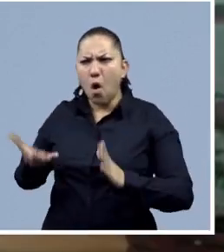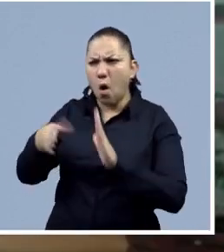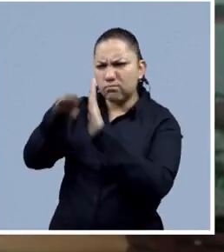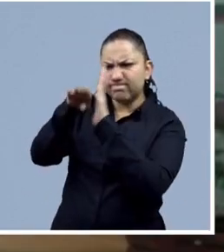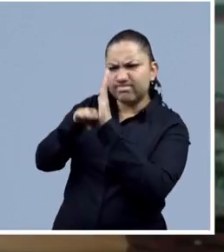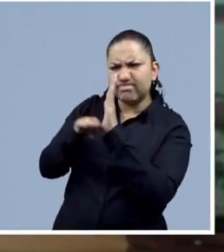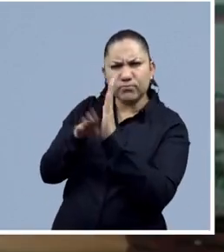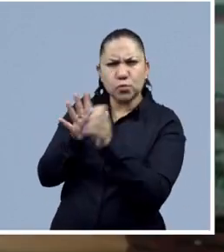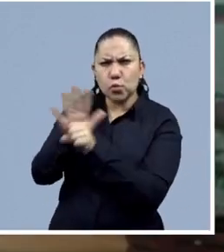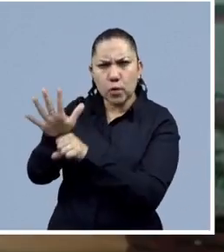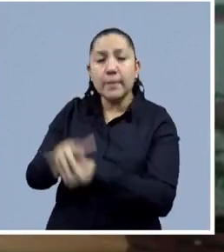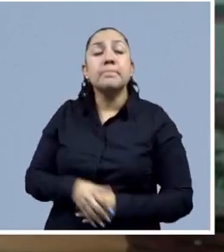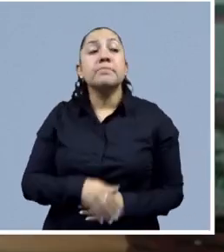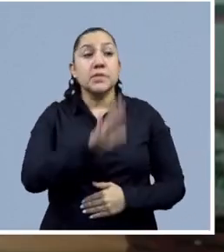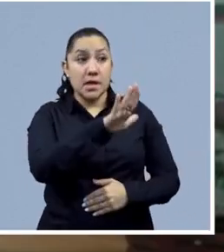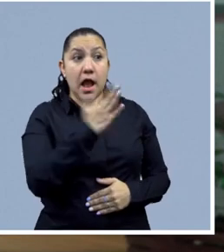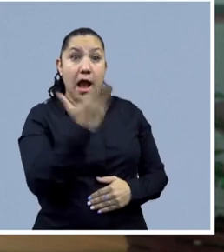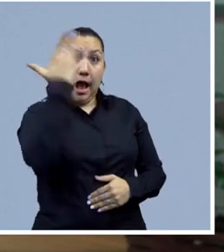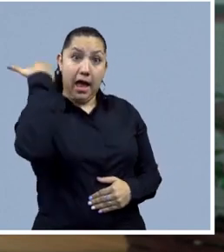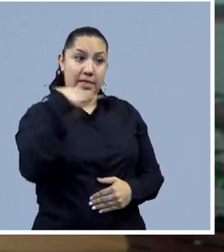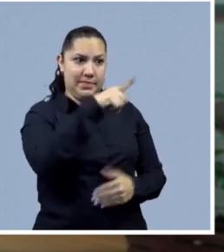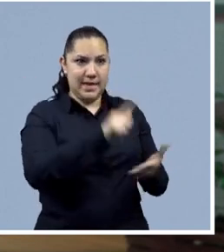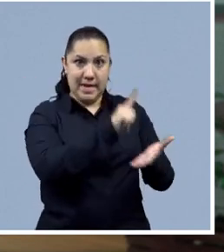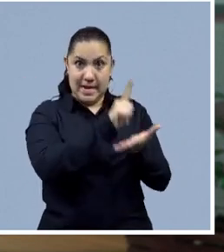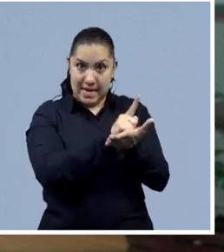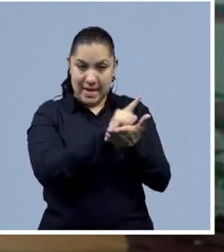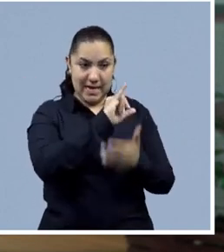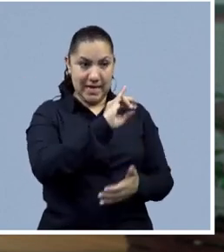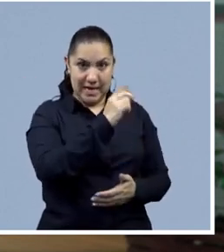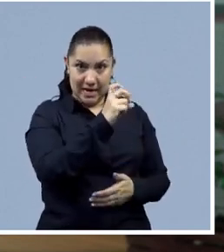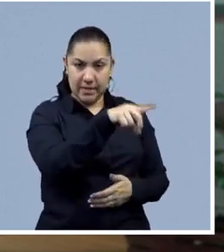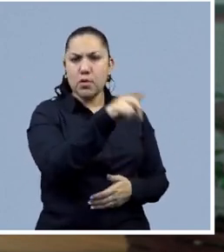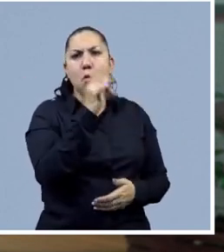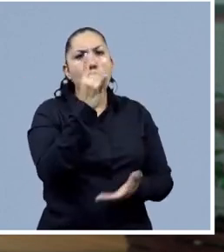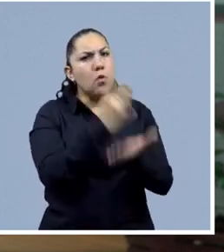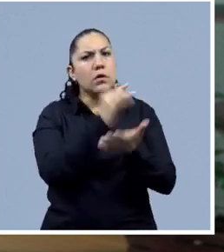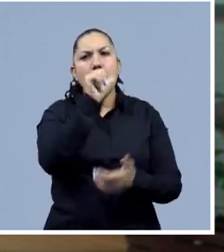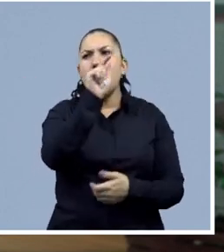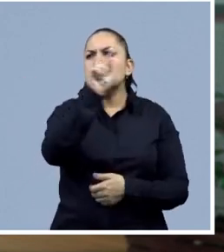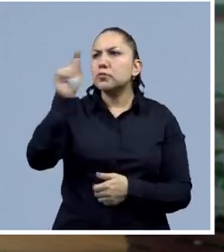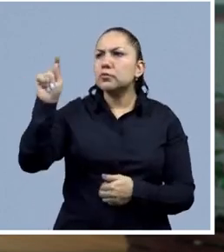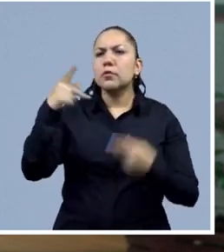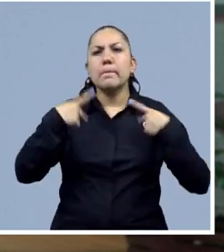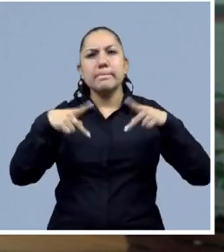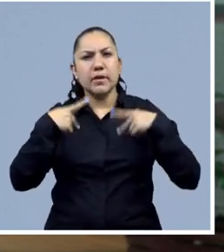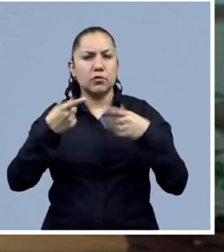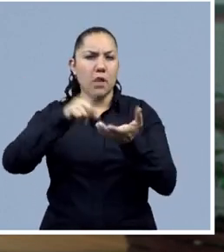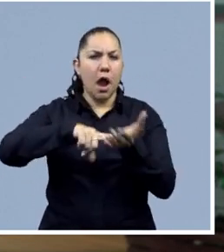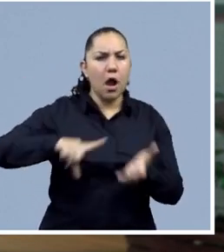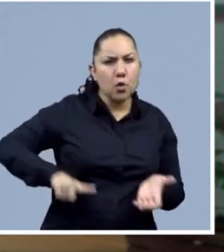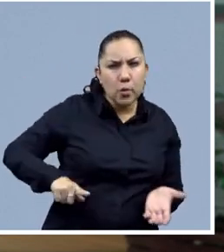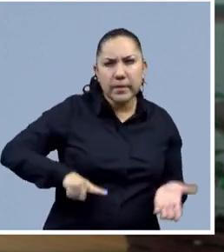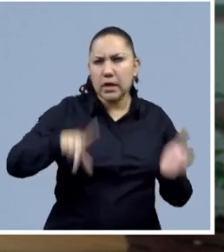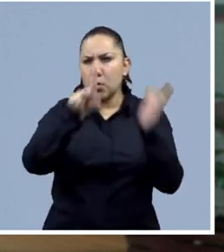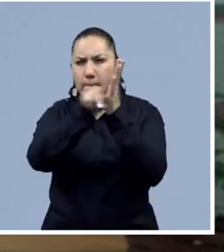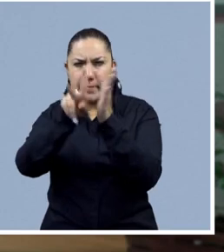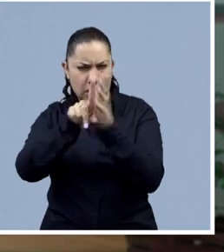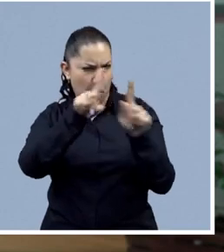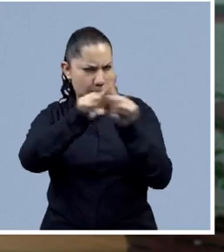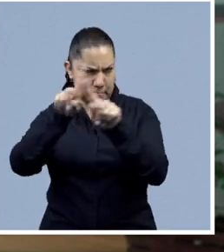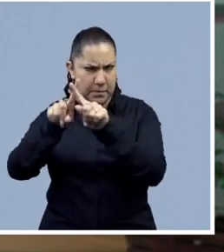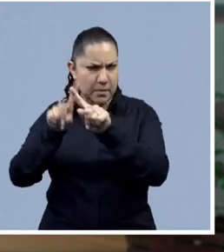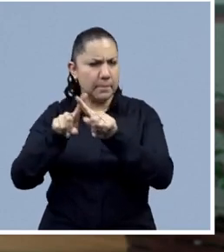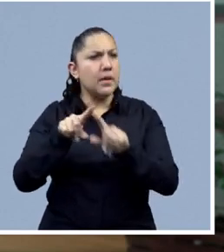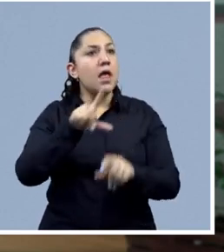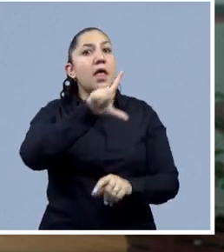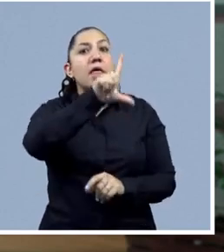Ingrid aplicaba exclusivamente a servidores y servidoras públicas, como lo mencionaba anteriormente. Sin embargo, dentro de estas aprobaciones que se hicieron tanto en